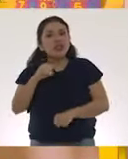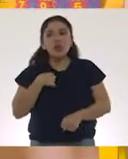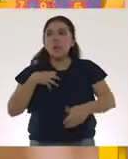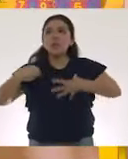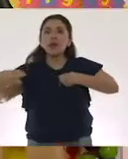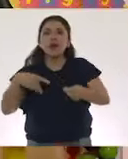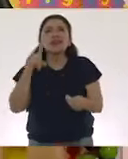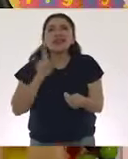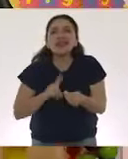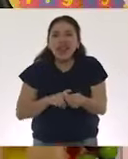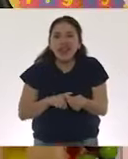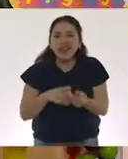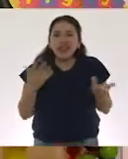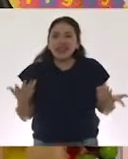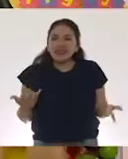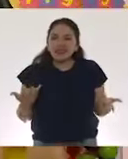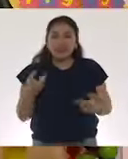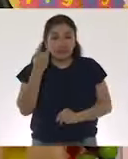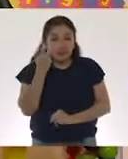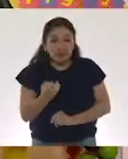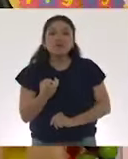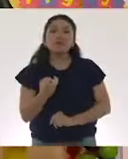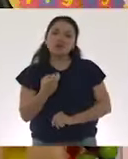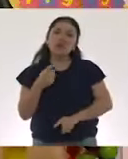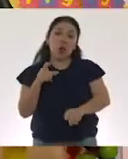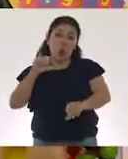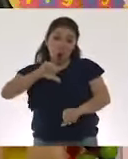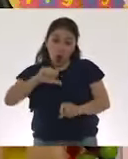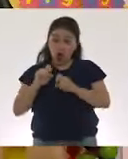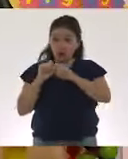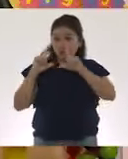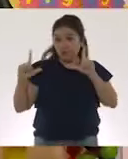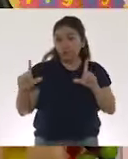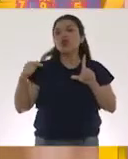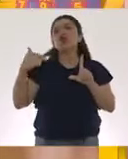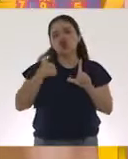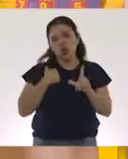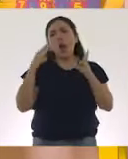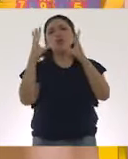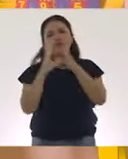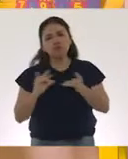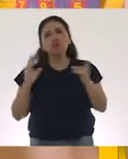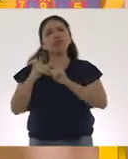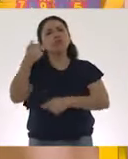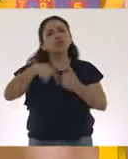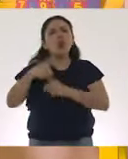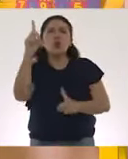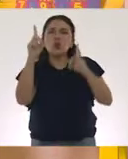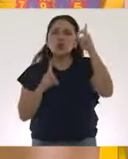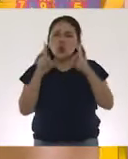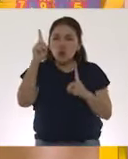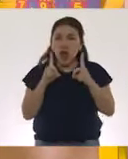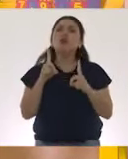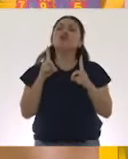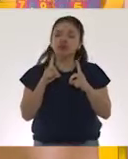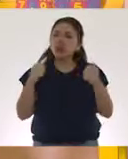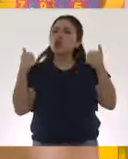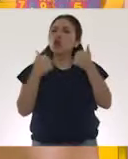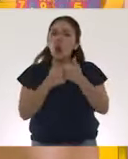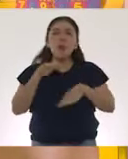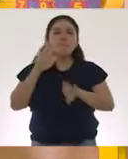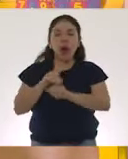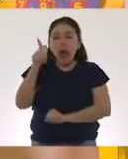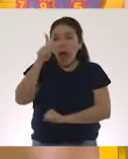a contagiar? Entonces, a lo largo de este programa estaremos resolviendo todas sus dudas con la mejor